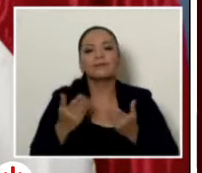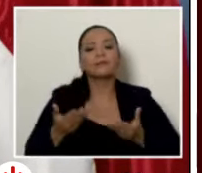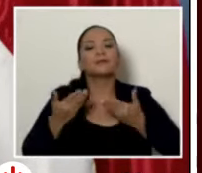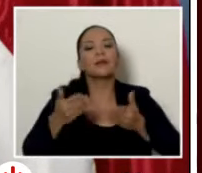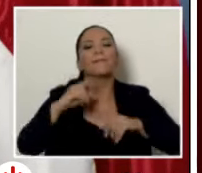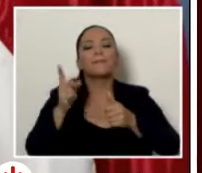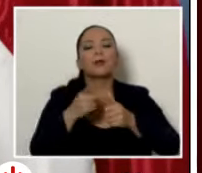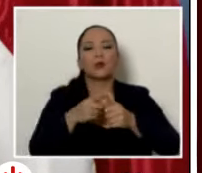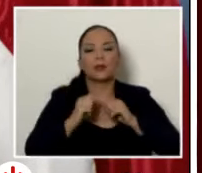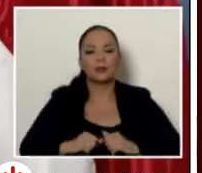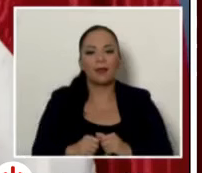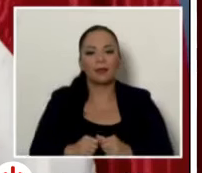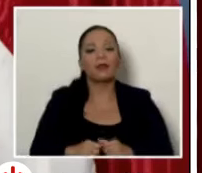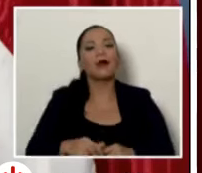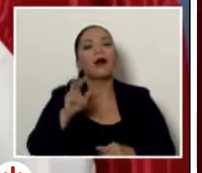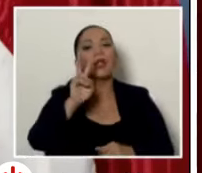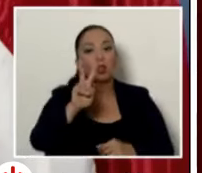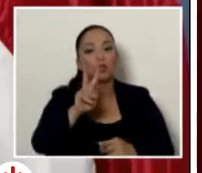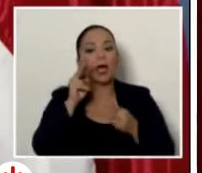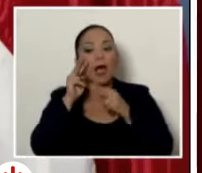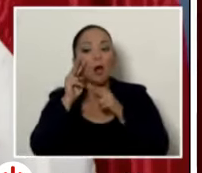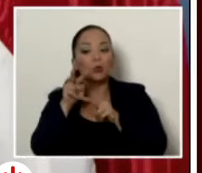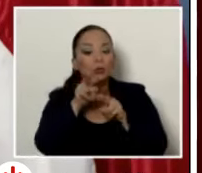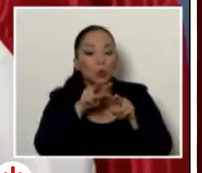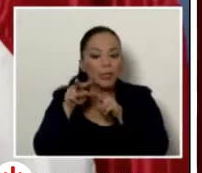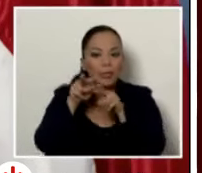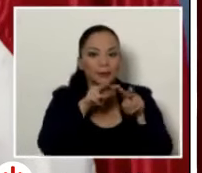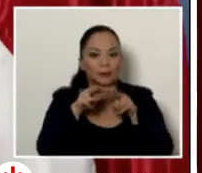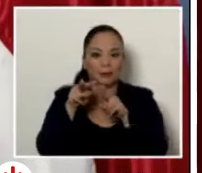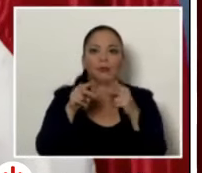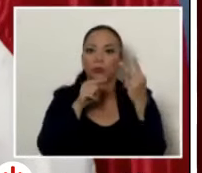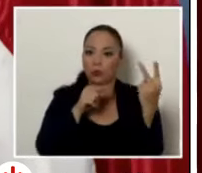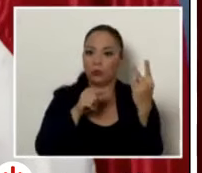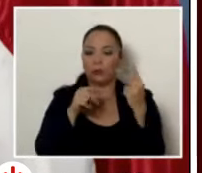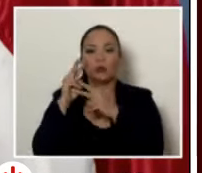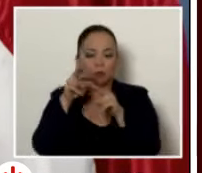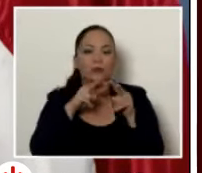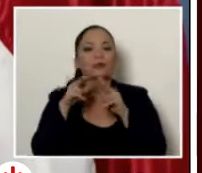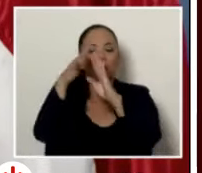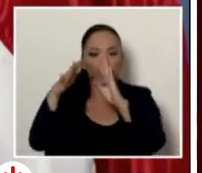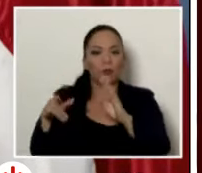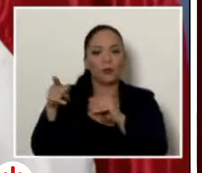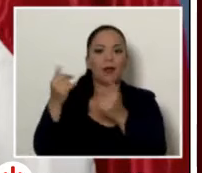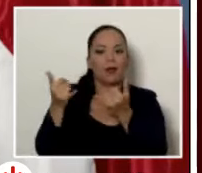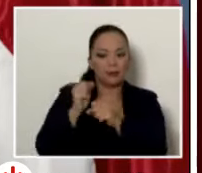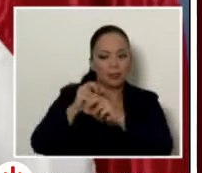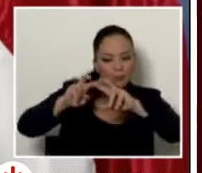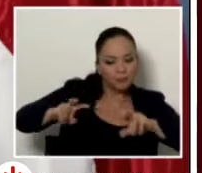prioridad a dos auditorías de carácter especial que la Contraloría está desarrollando de AIA.